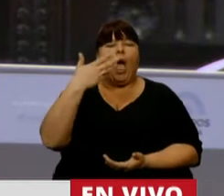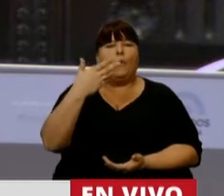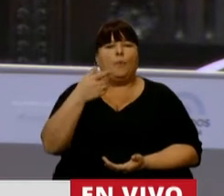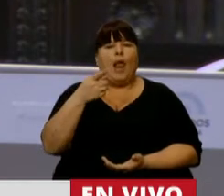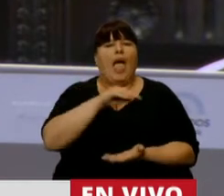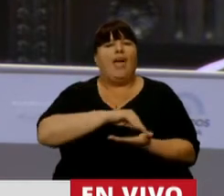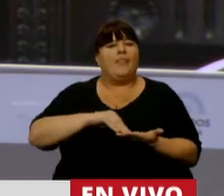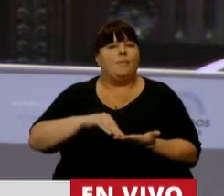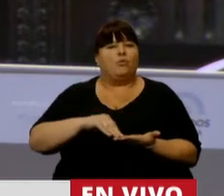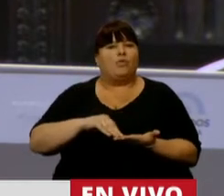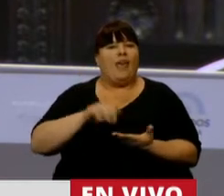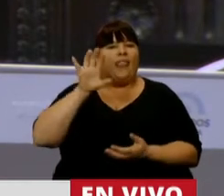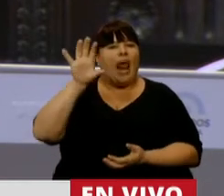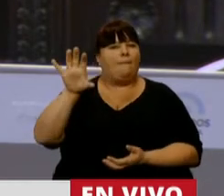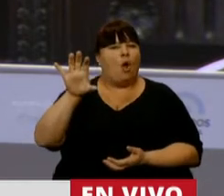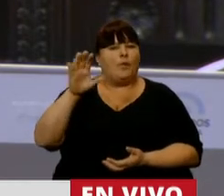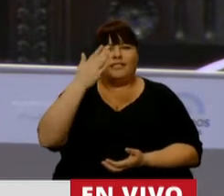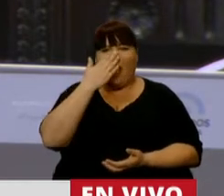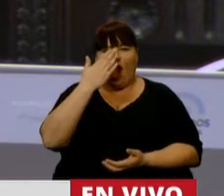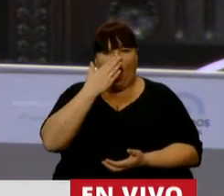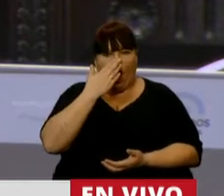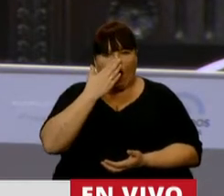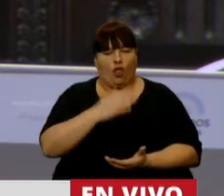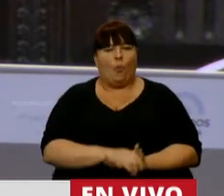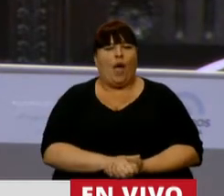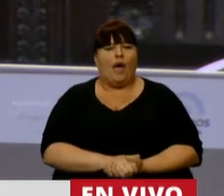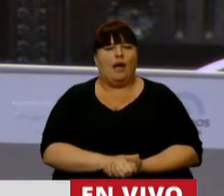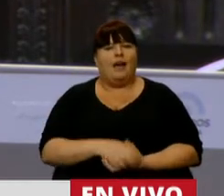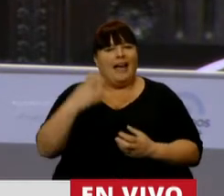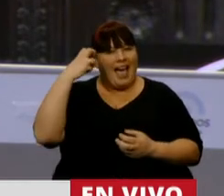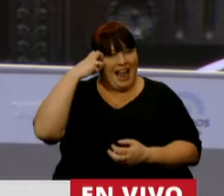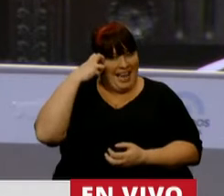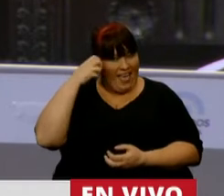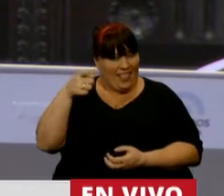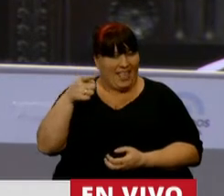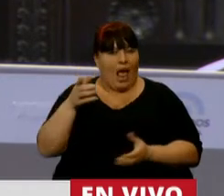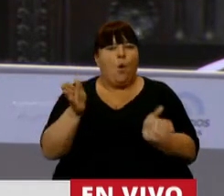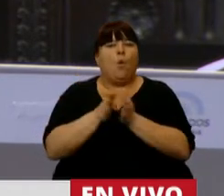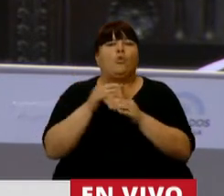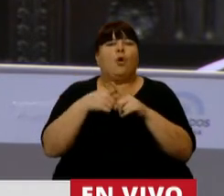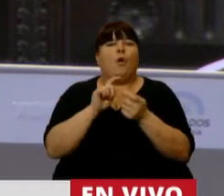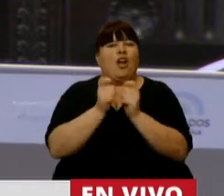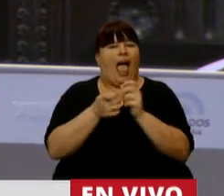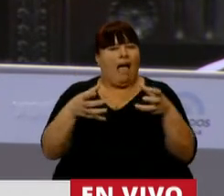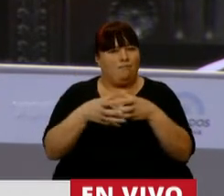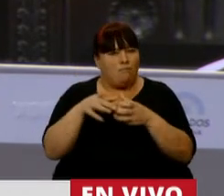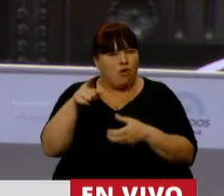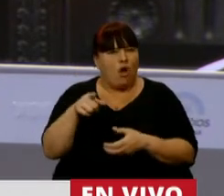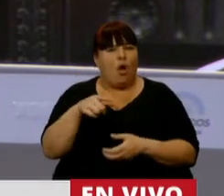la diputada provincial de Córdoba del radicalismo juntos por el cambio,